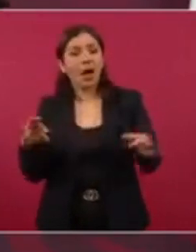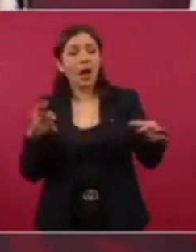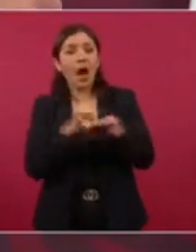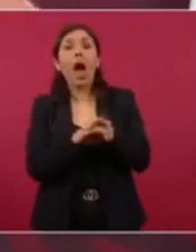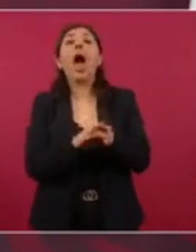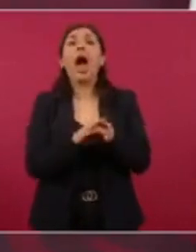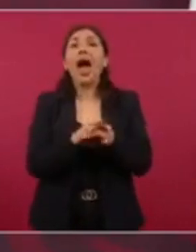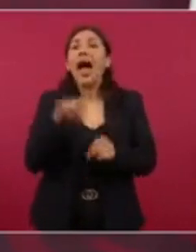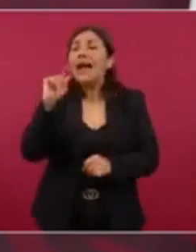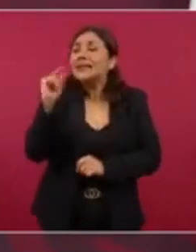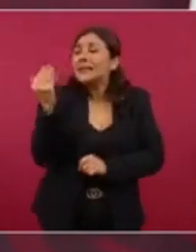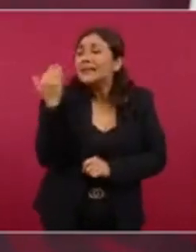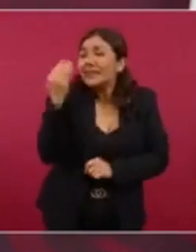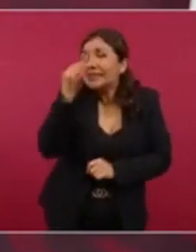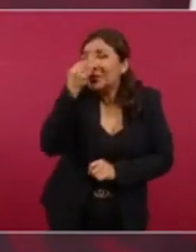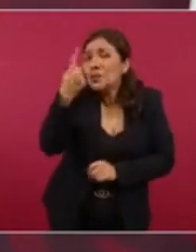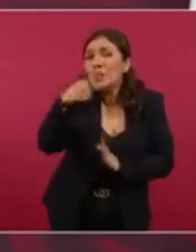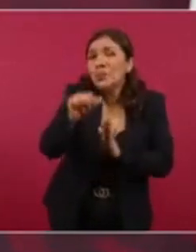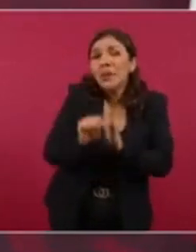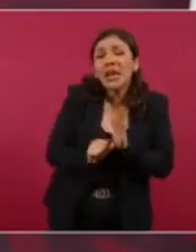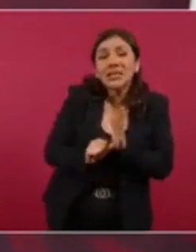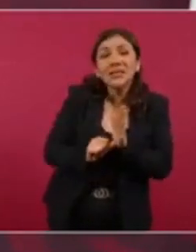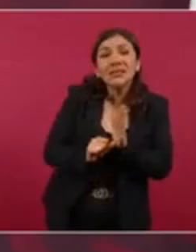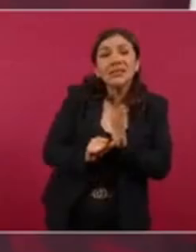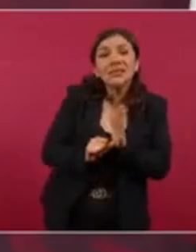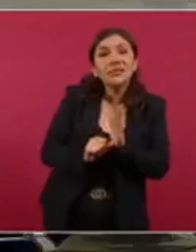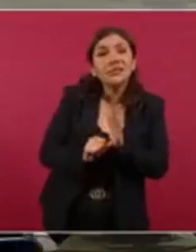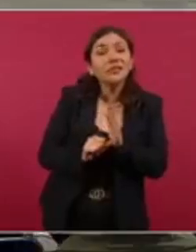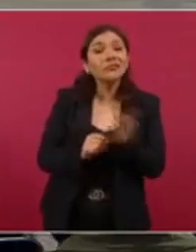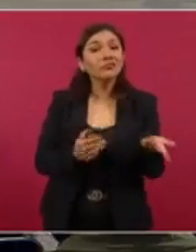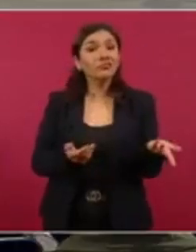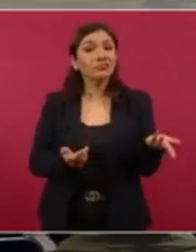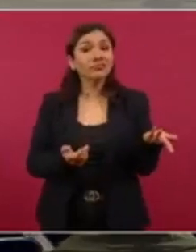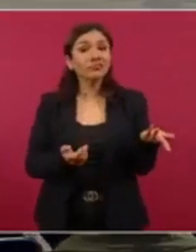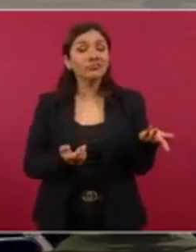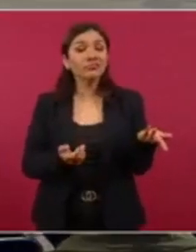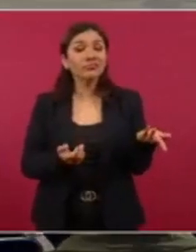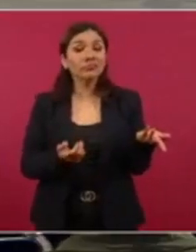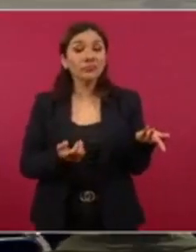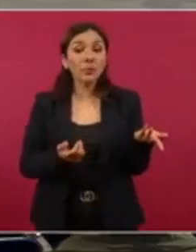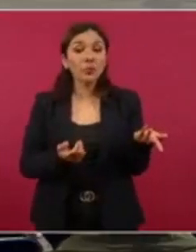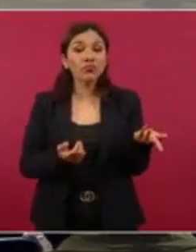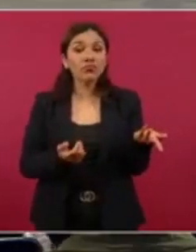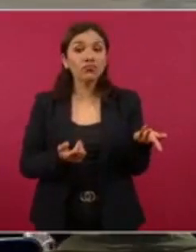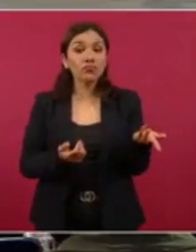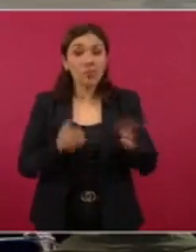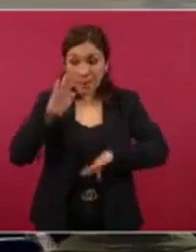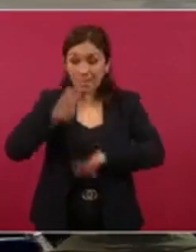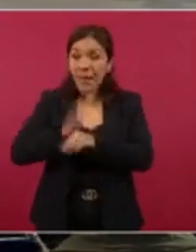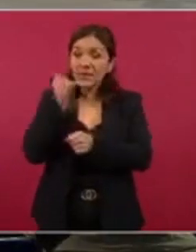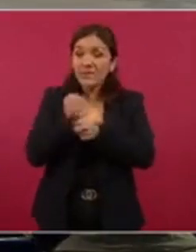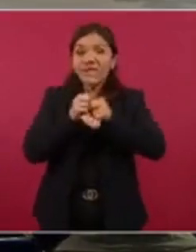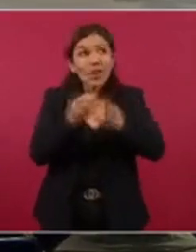Hace un mes y ya no hay información.